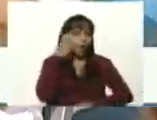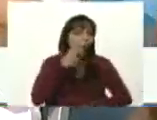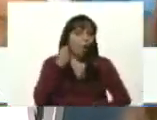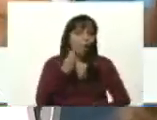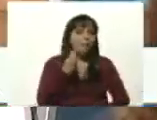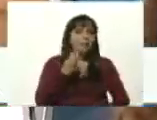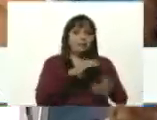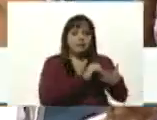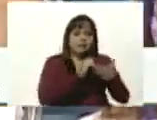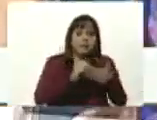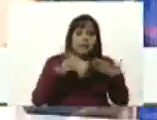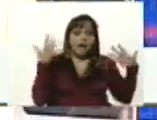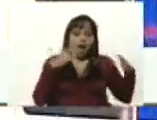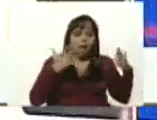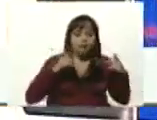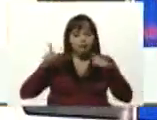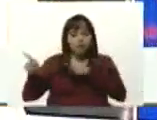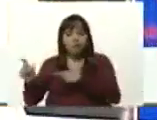líder.